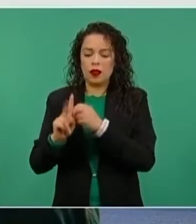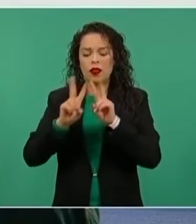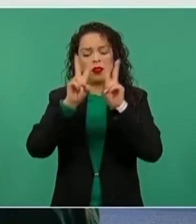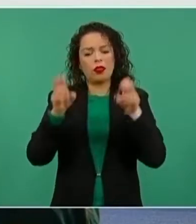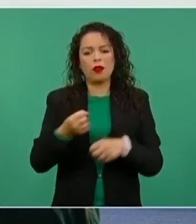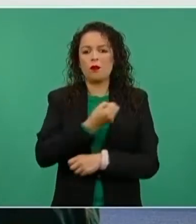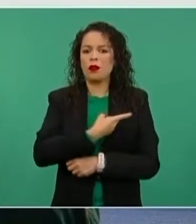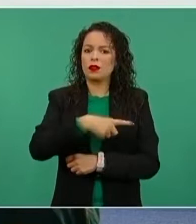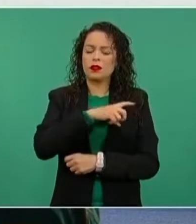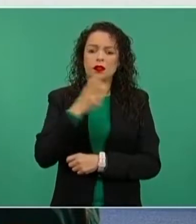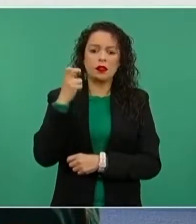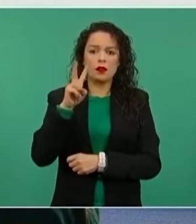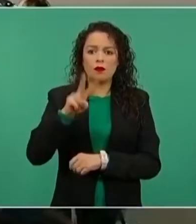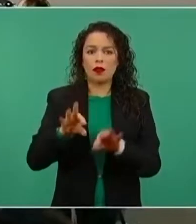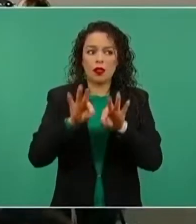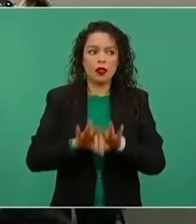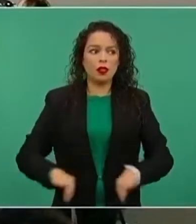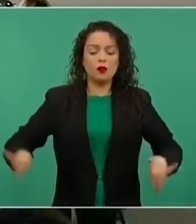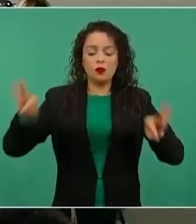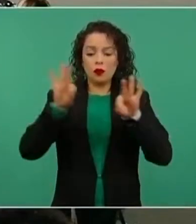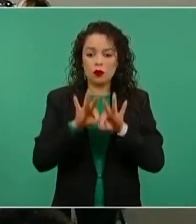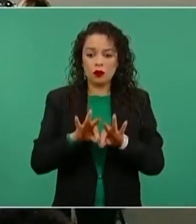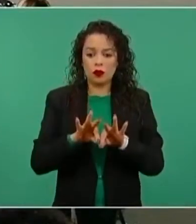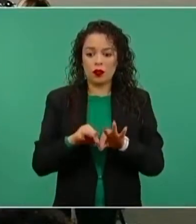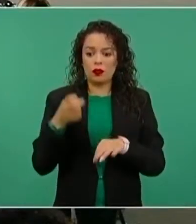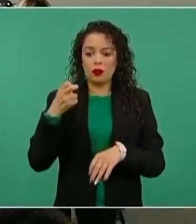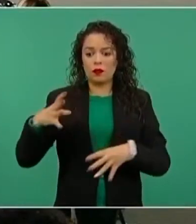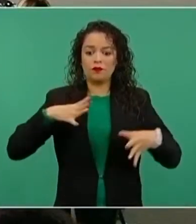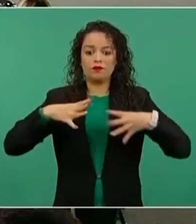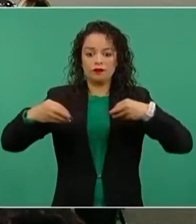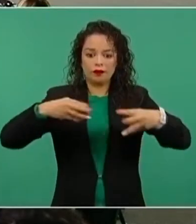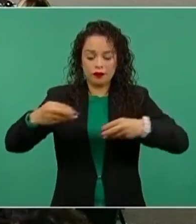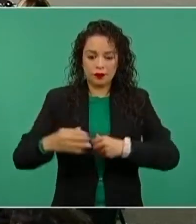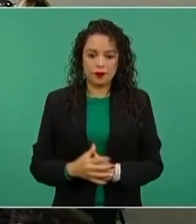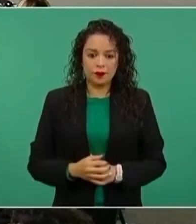salud, que es una de las grandes lecciones de lo que ha sido esta pandemia.